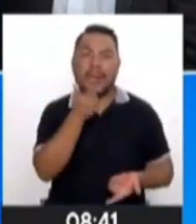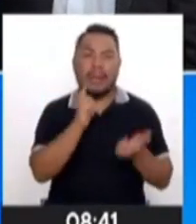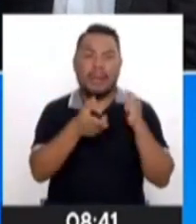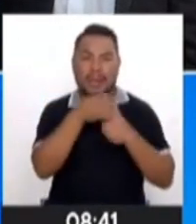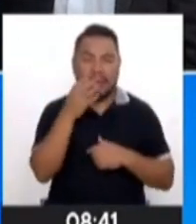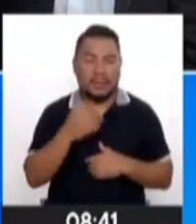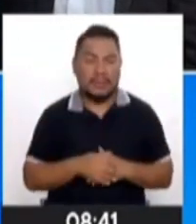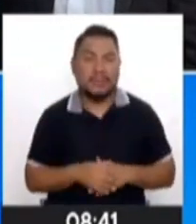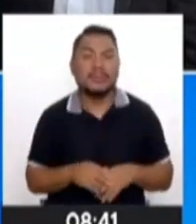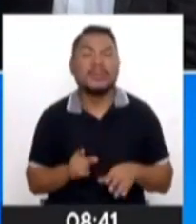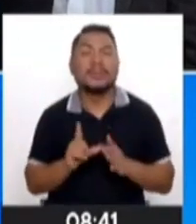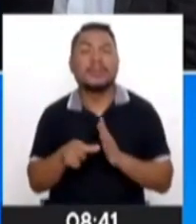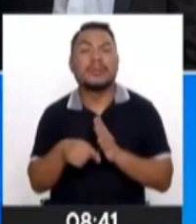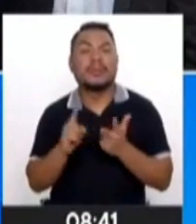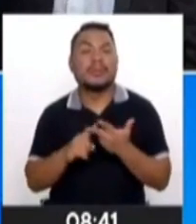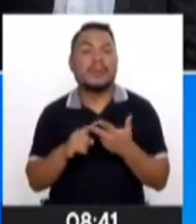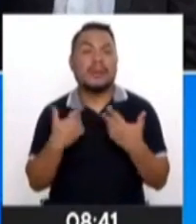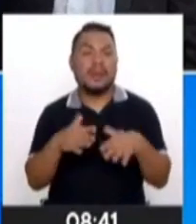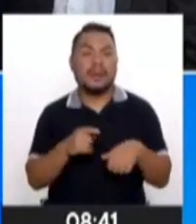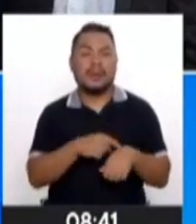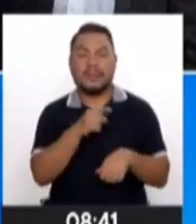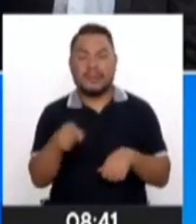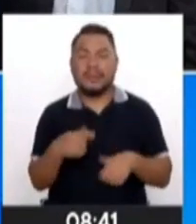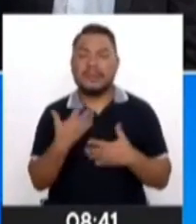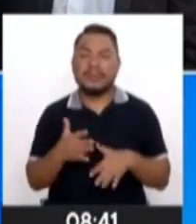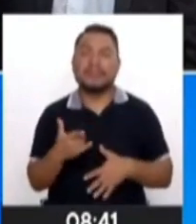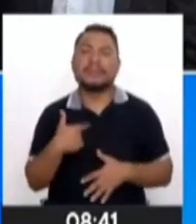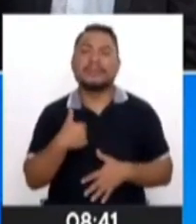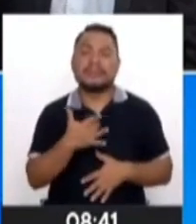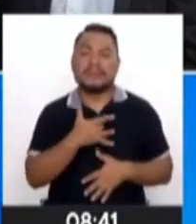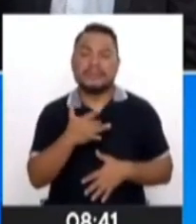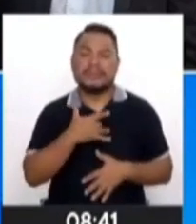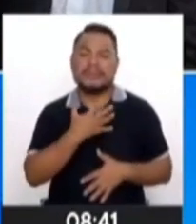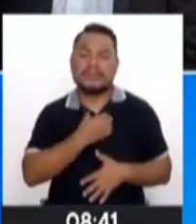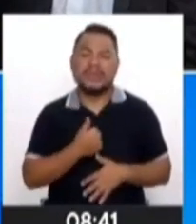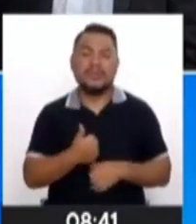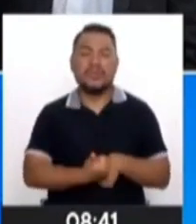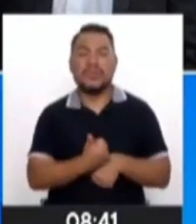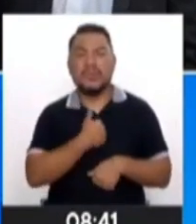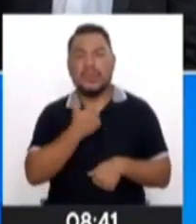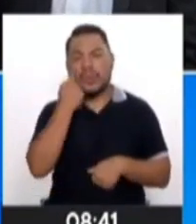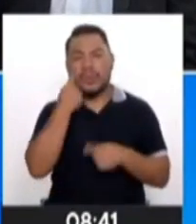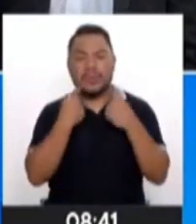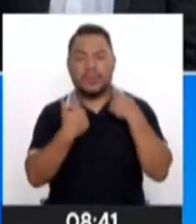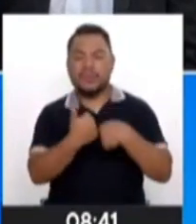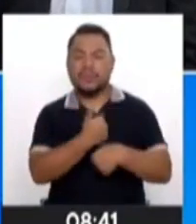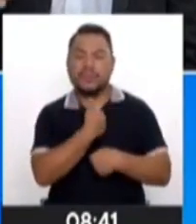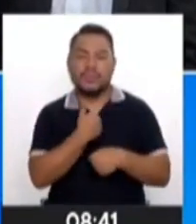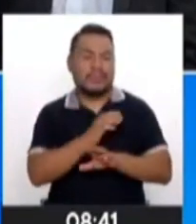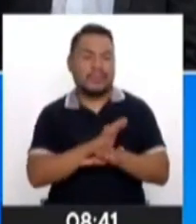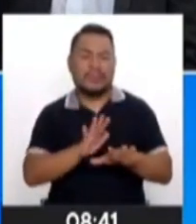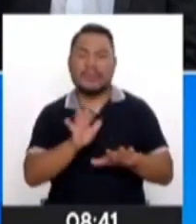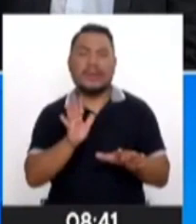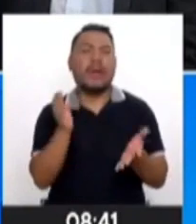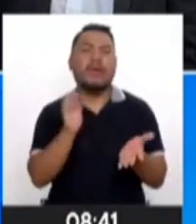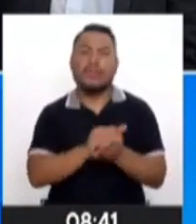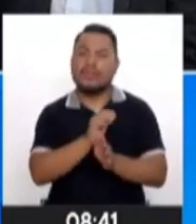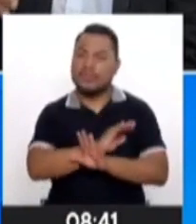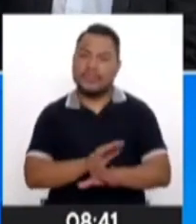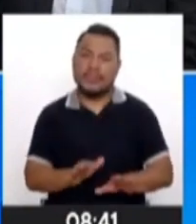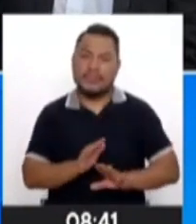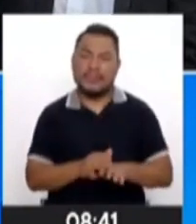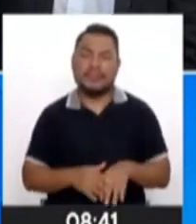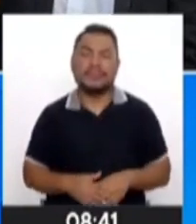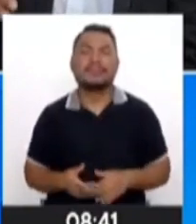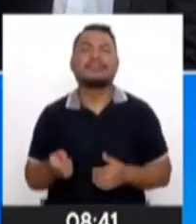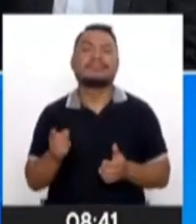pérdida de memoria, viene una etapa ya de arrepentimiento, sentimientos de culpa. No lo voy a volver a hacer, pero el problema es